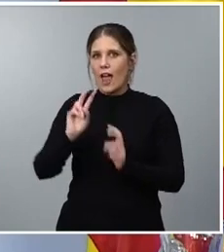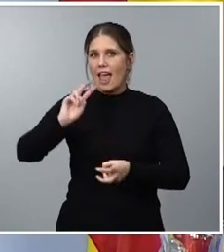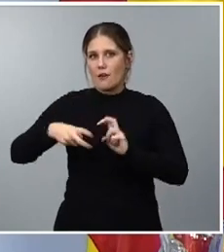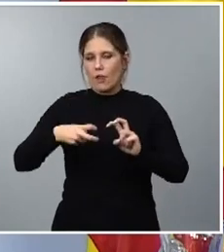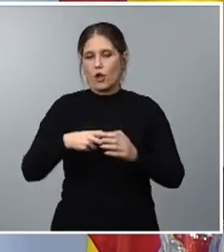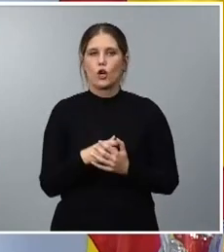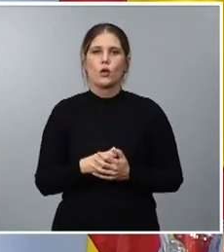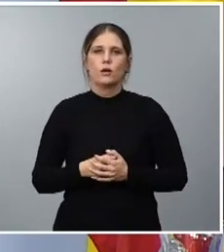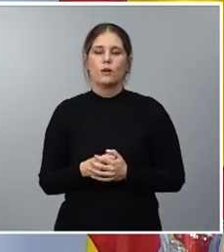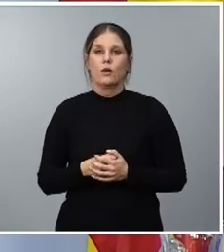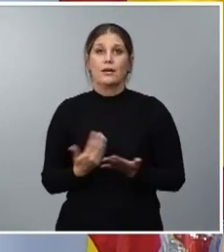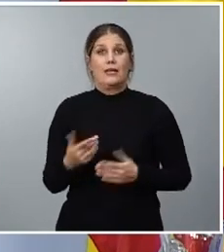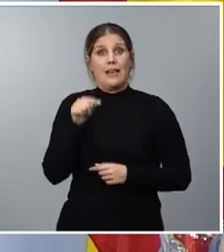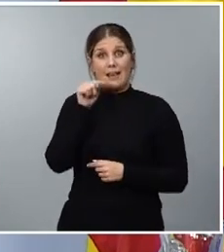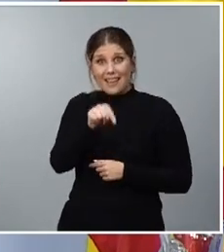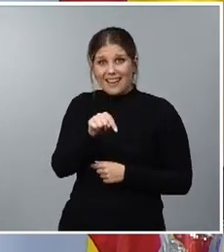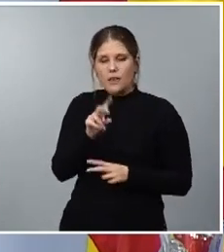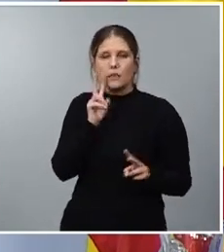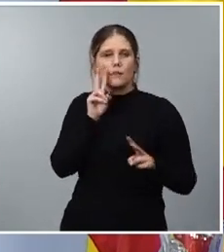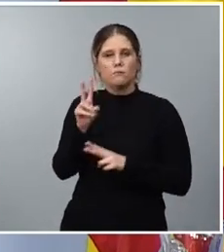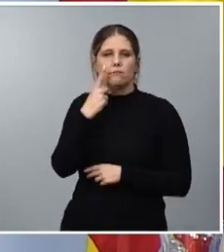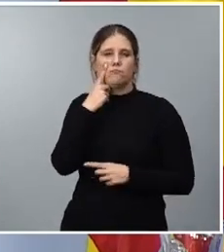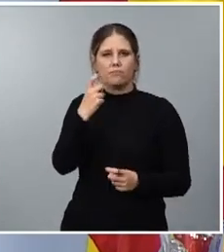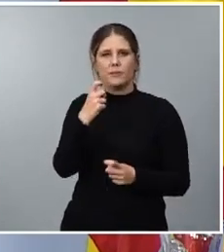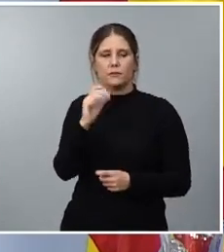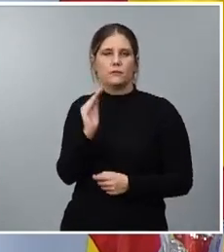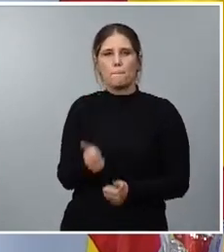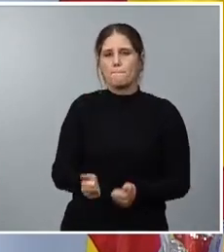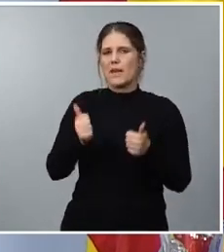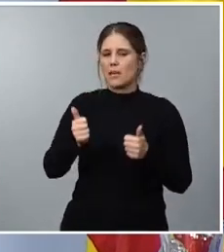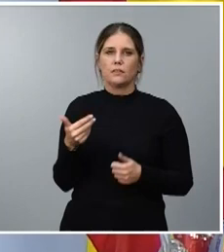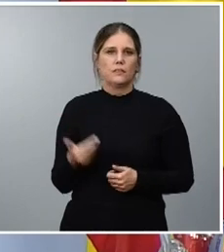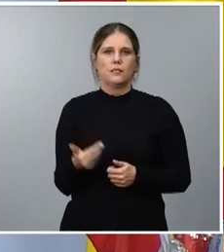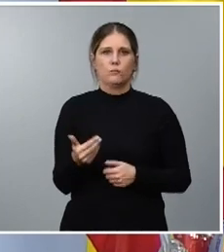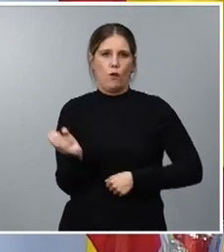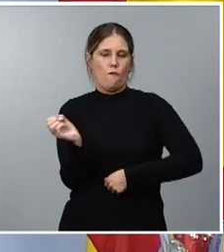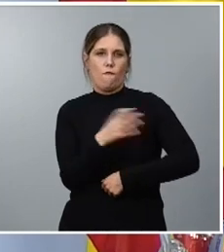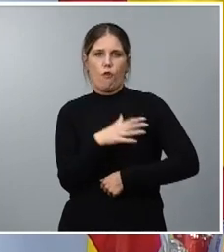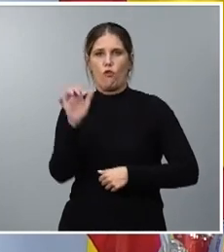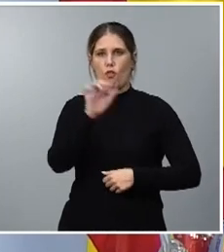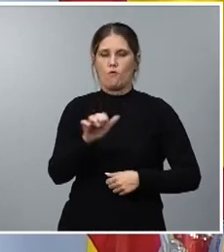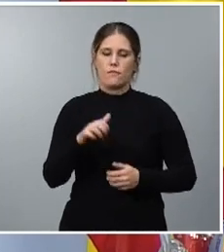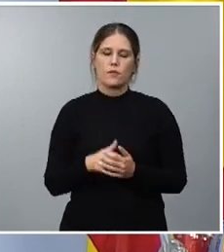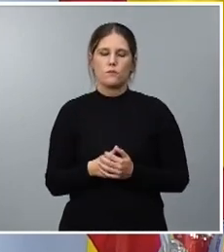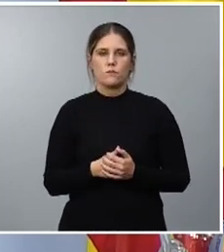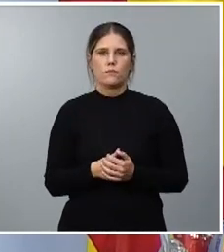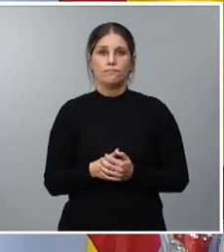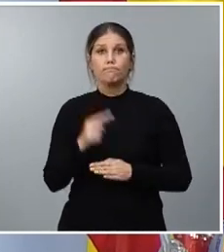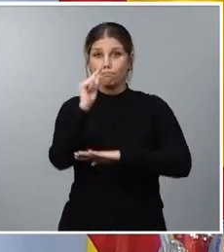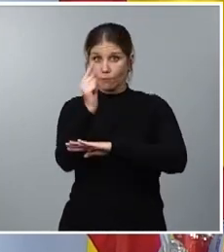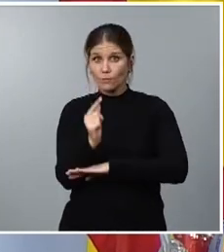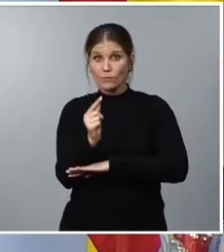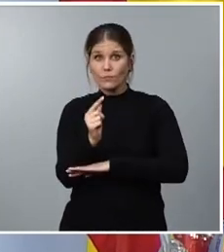es aquí donde se visibiliza el impacto más importante de los fondos europeos los presupuestos